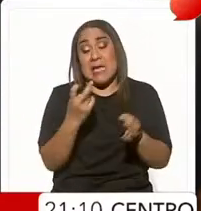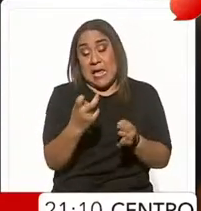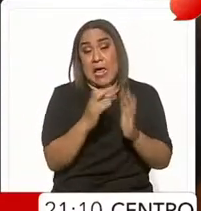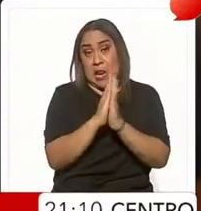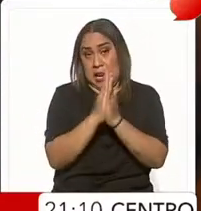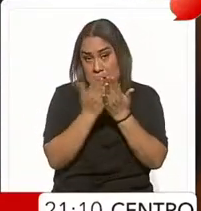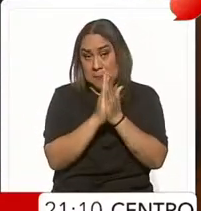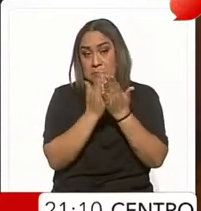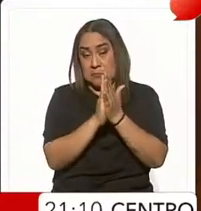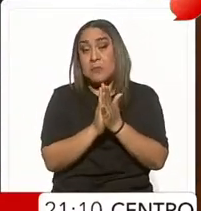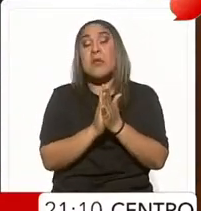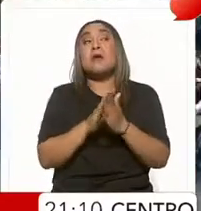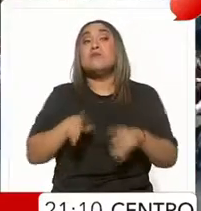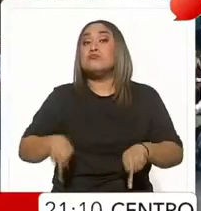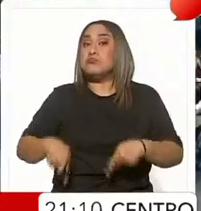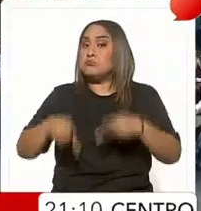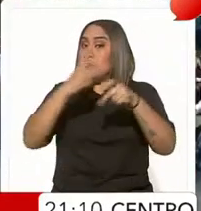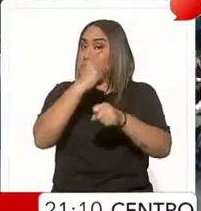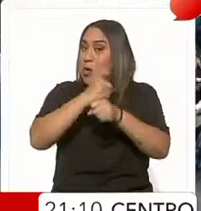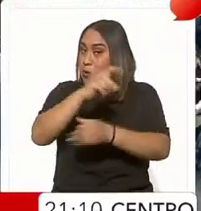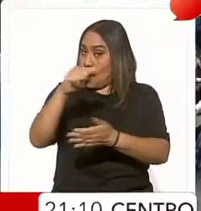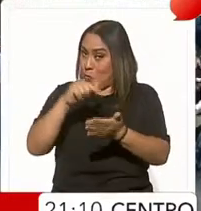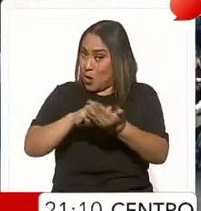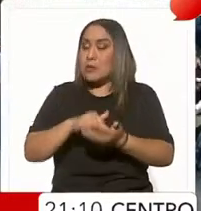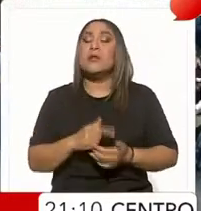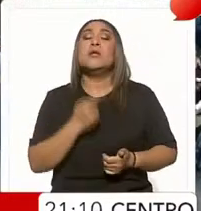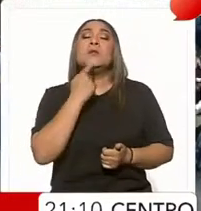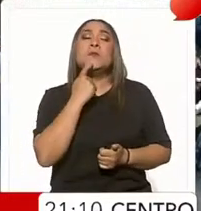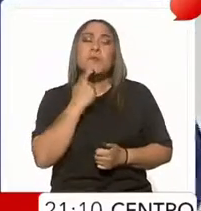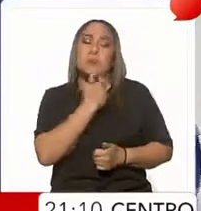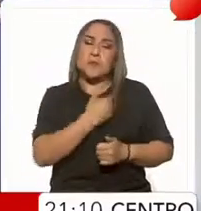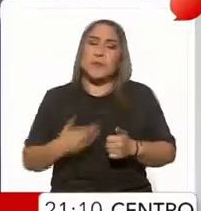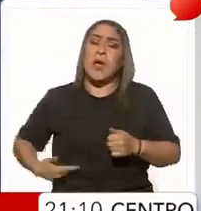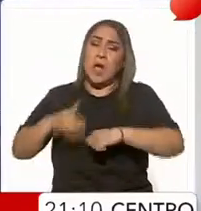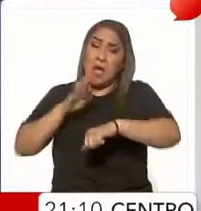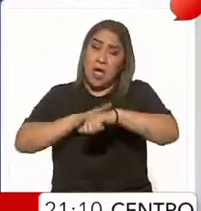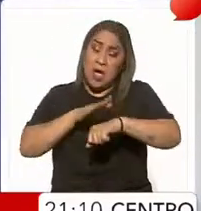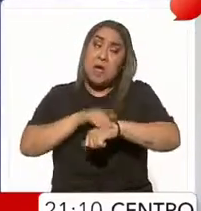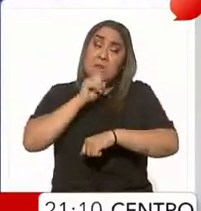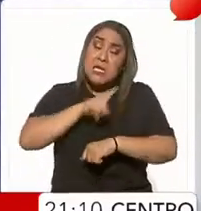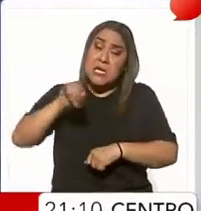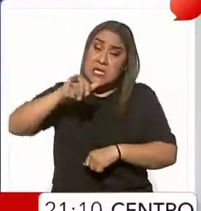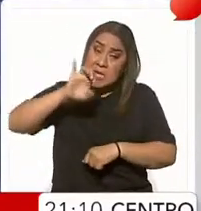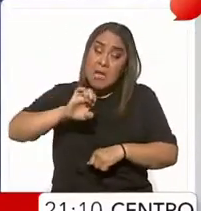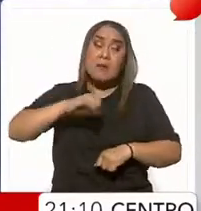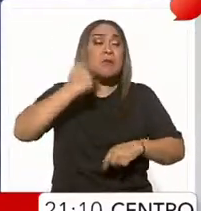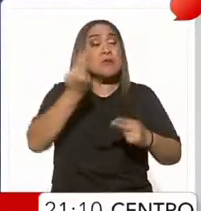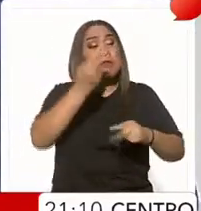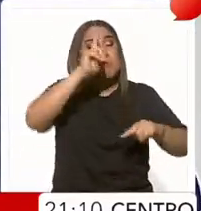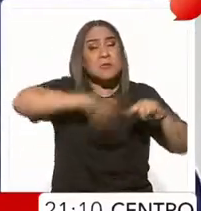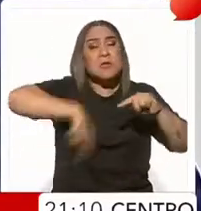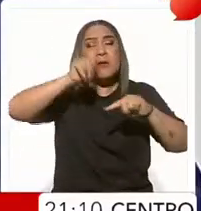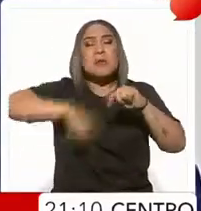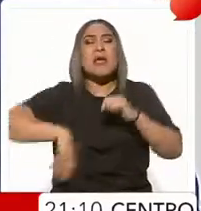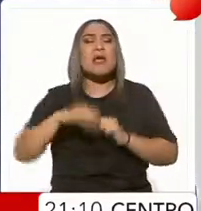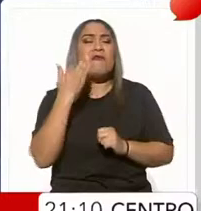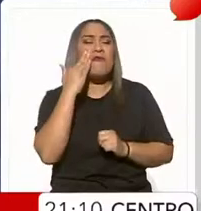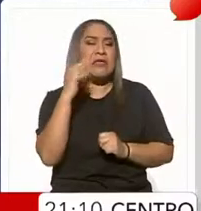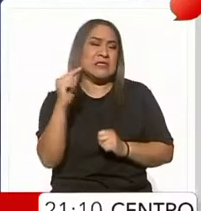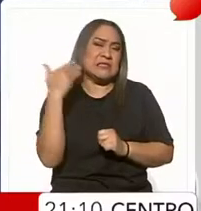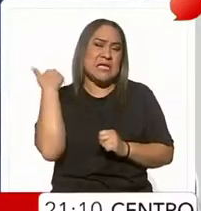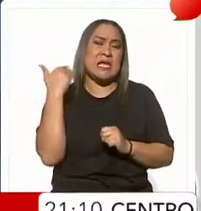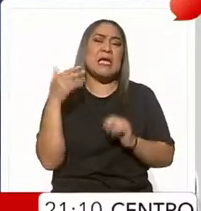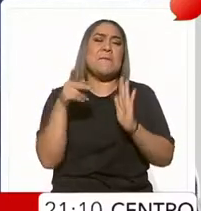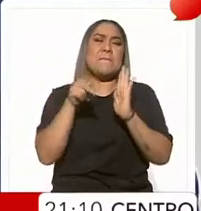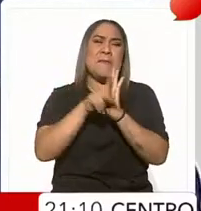está en el primer lugar de ventas. López Obrador señaló además que el INE ordenó retirar de redes sociales la conferencia de prensa